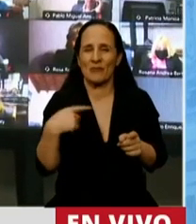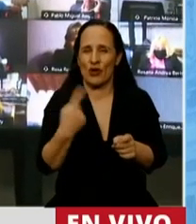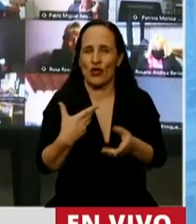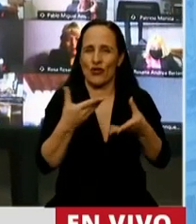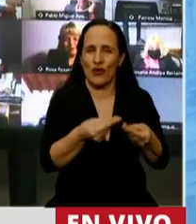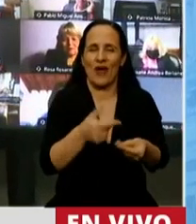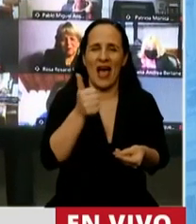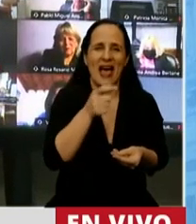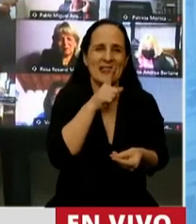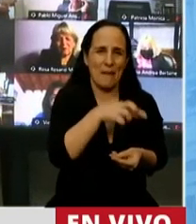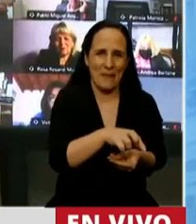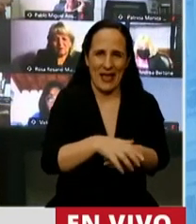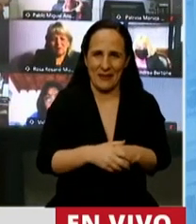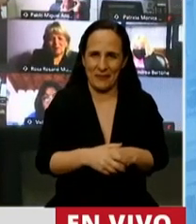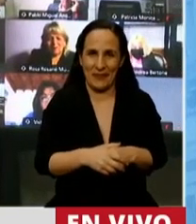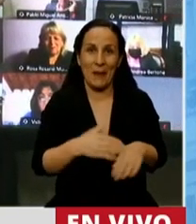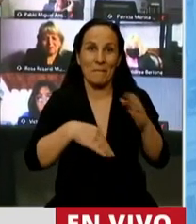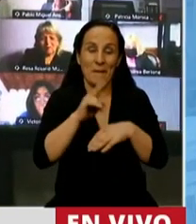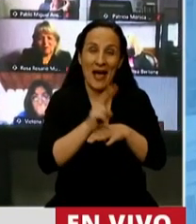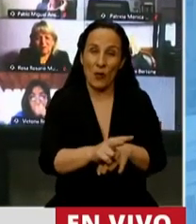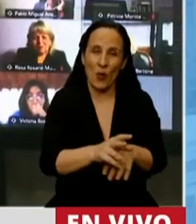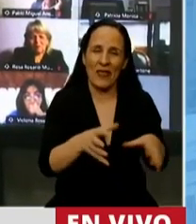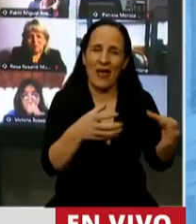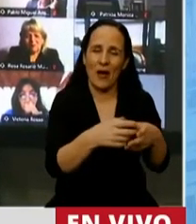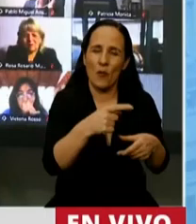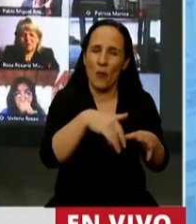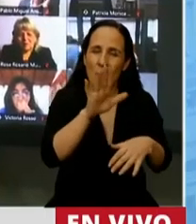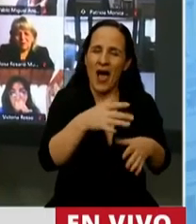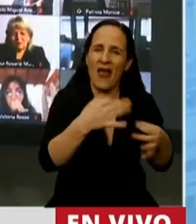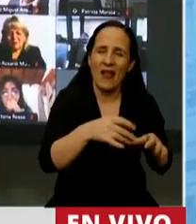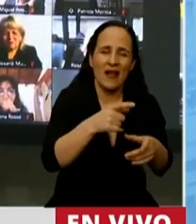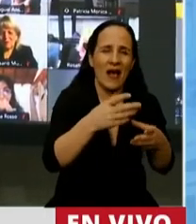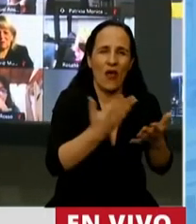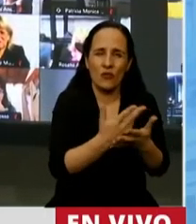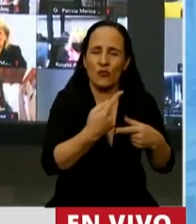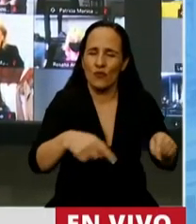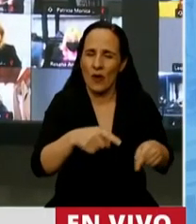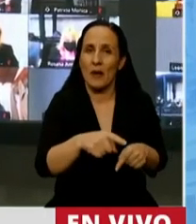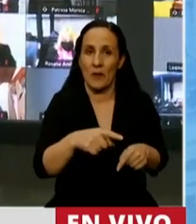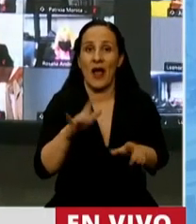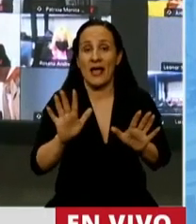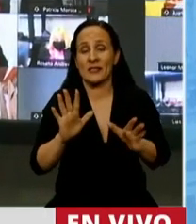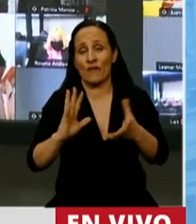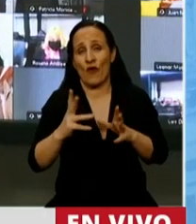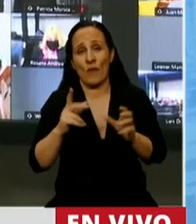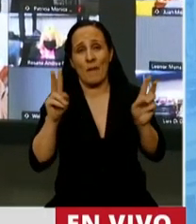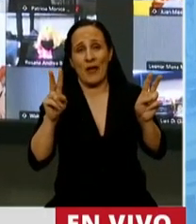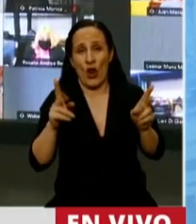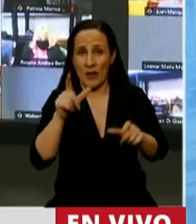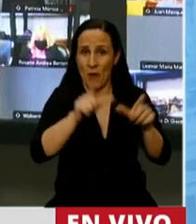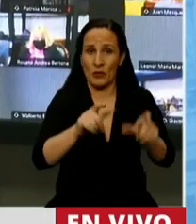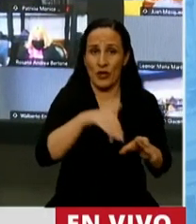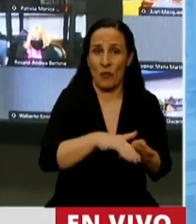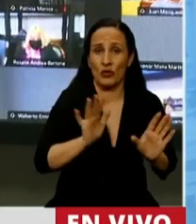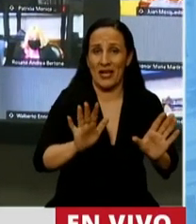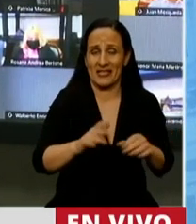en Italia. Para que no nos pase necesitamos garantizar eso. Necesitamos mejorar la matriz productiva. Sostener el empleo